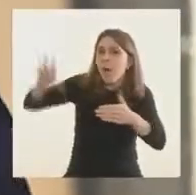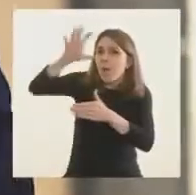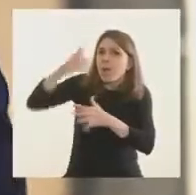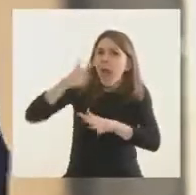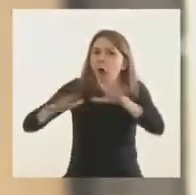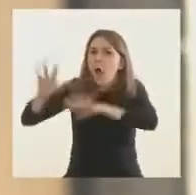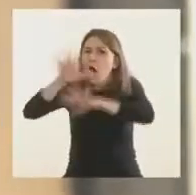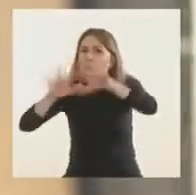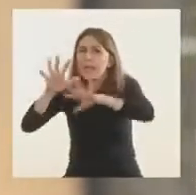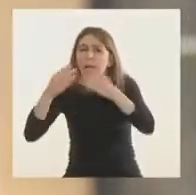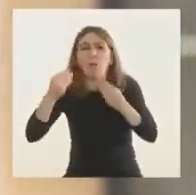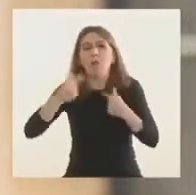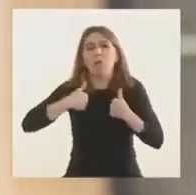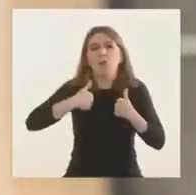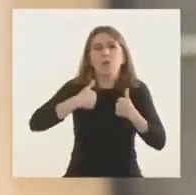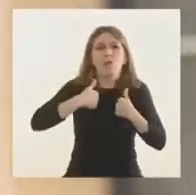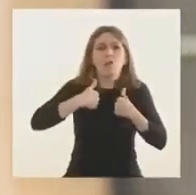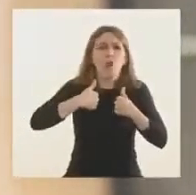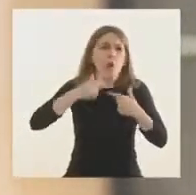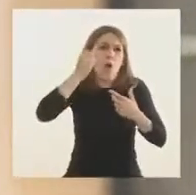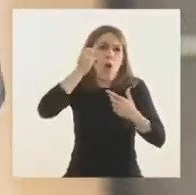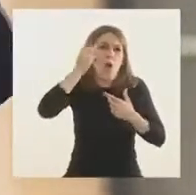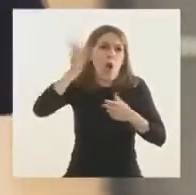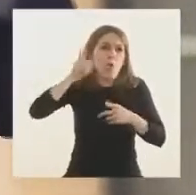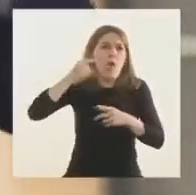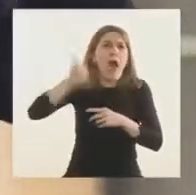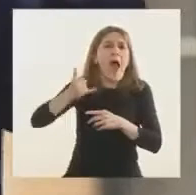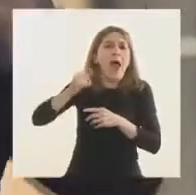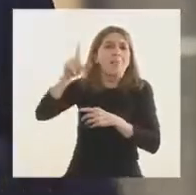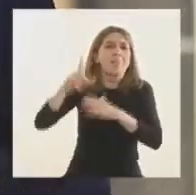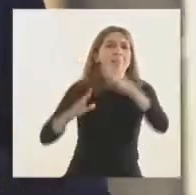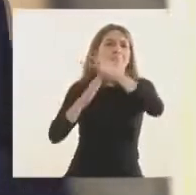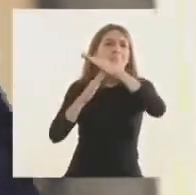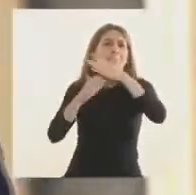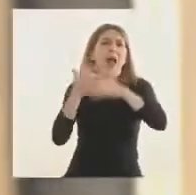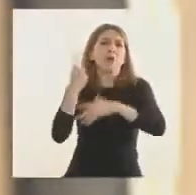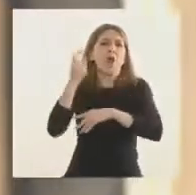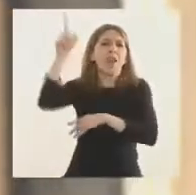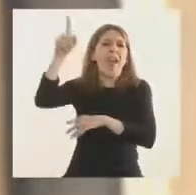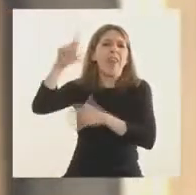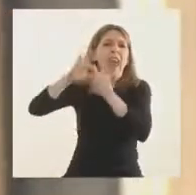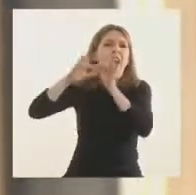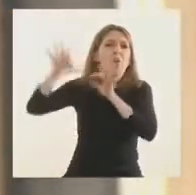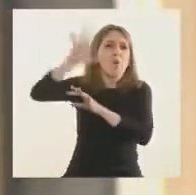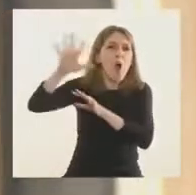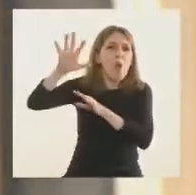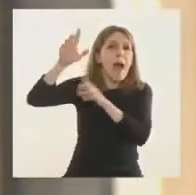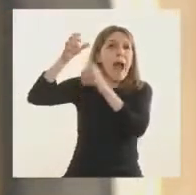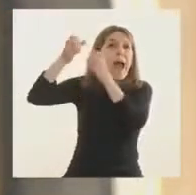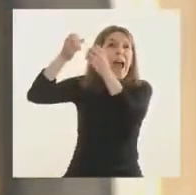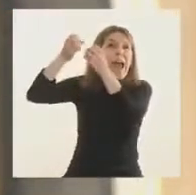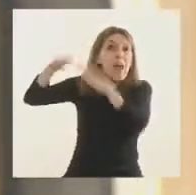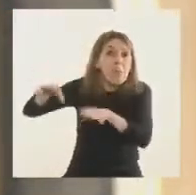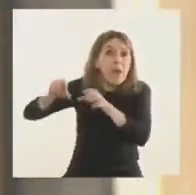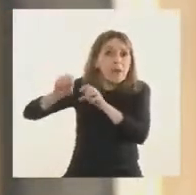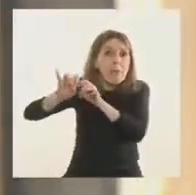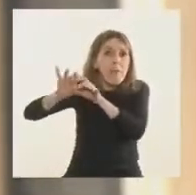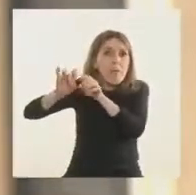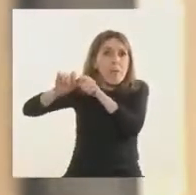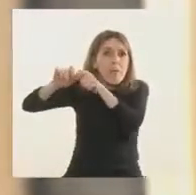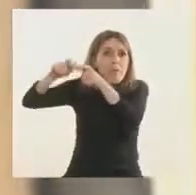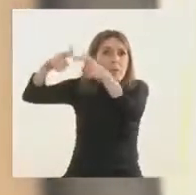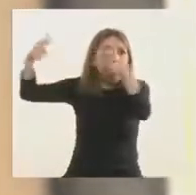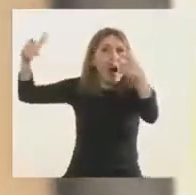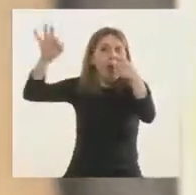que un líder europeo me contó cuando todo empezó en Europa, me dijo, mirá, es un virus muy perverso.